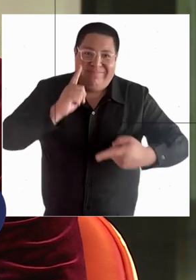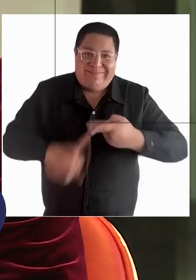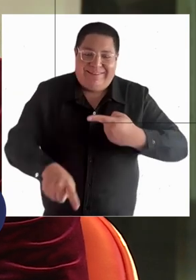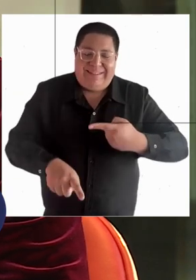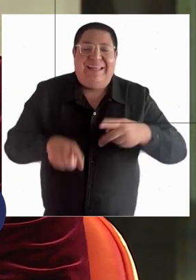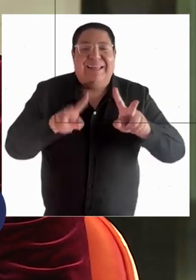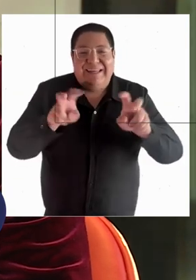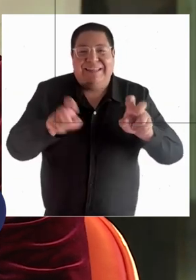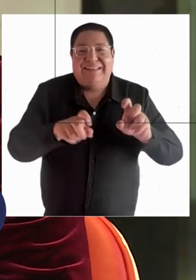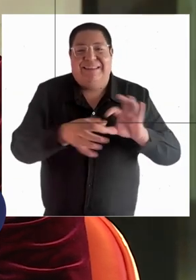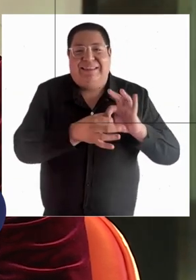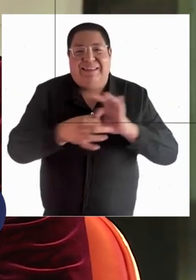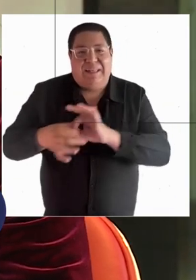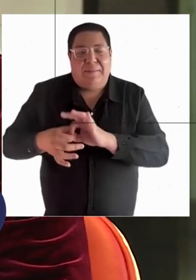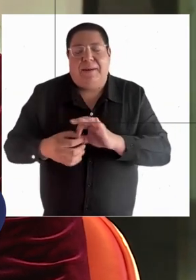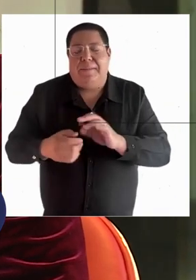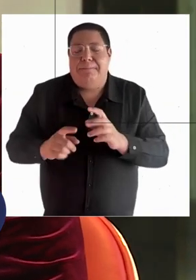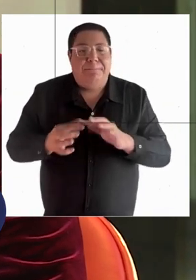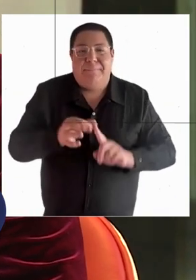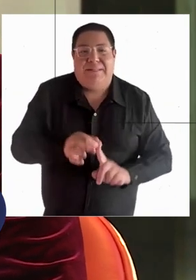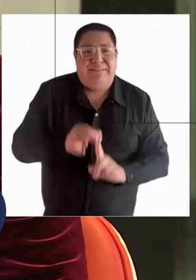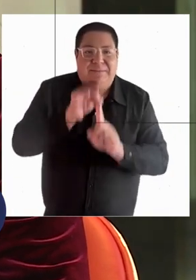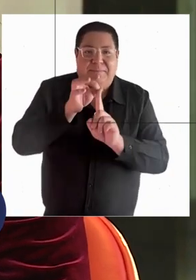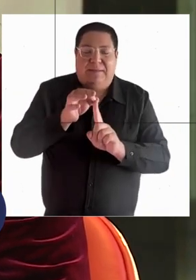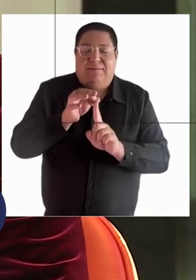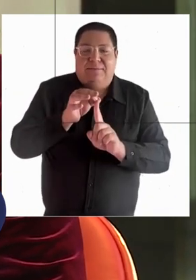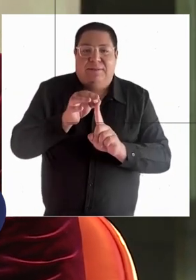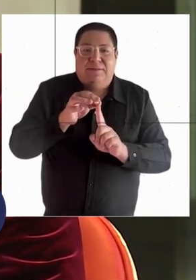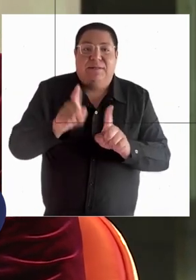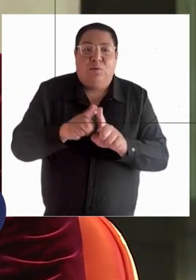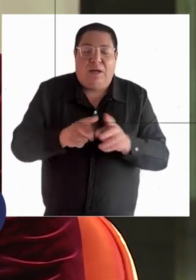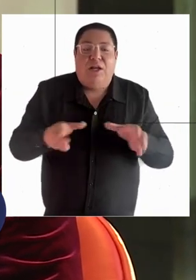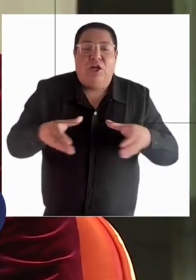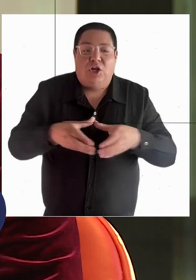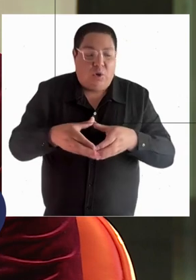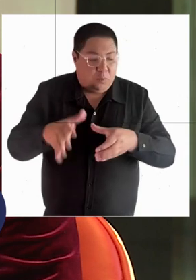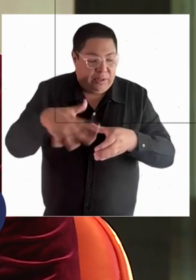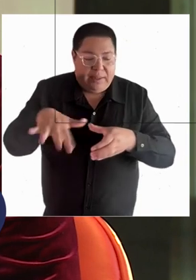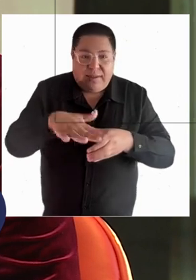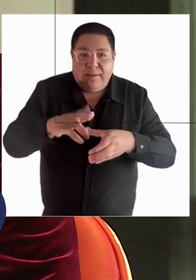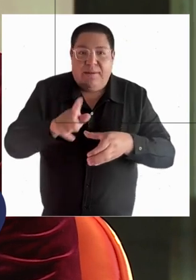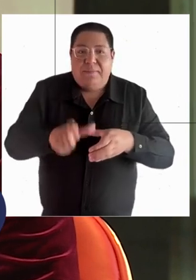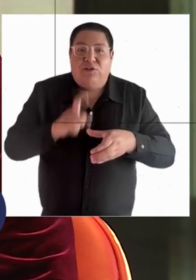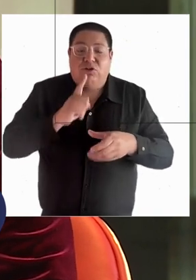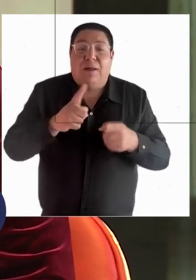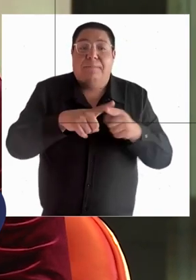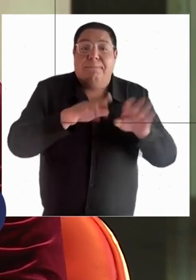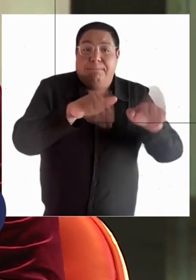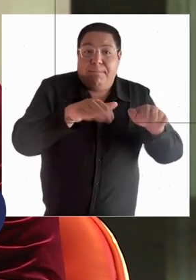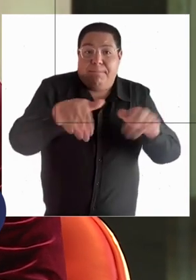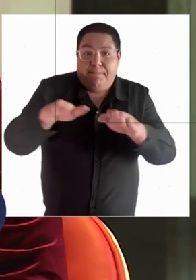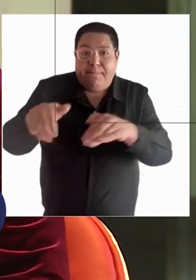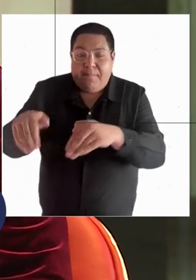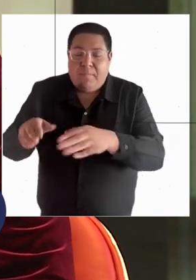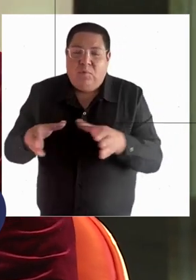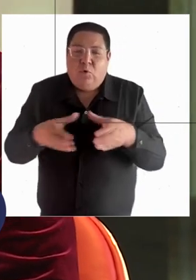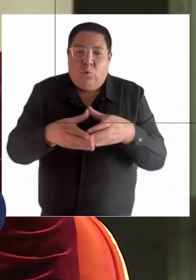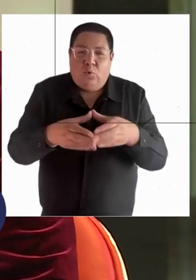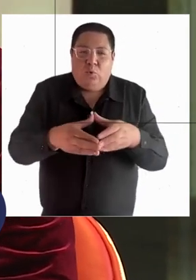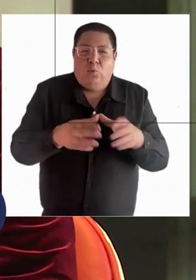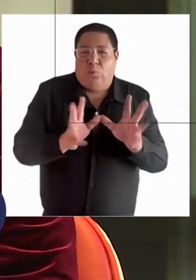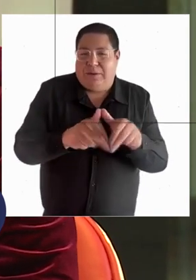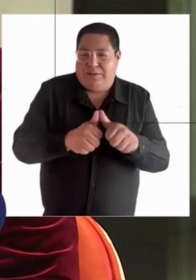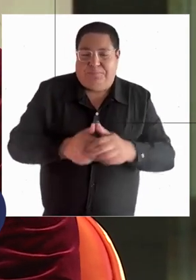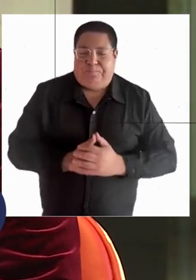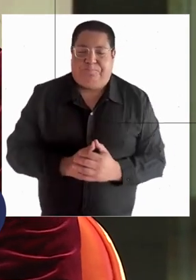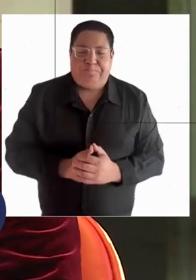viven en el sur, una en Bio Bio y en Valdivia, donde, llevándolo a lo cuantitativo y al experiencial,